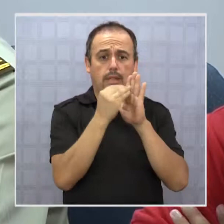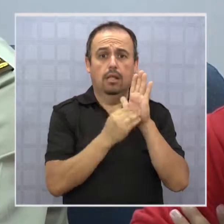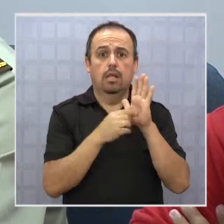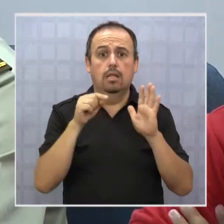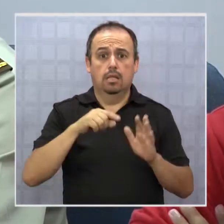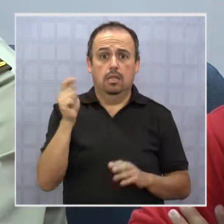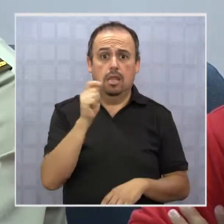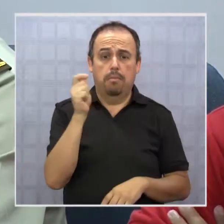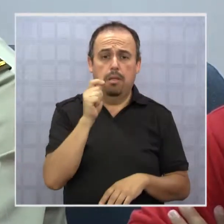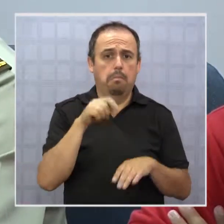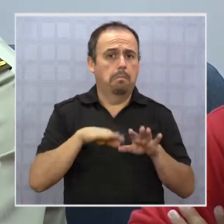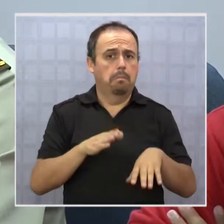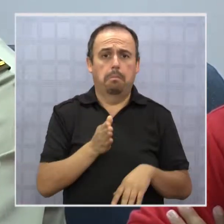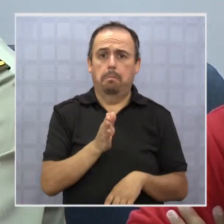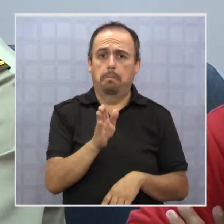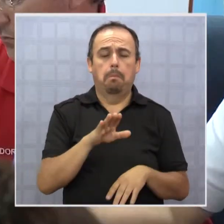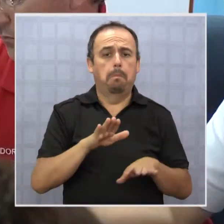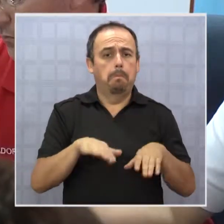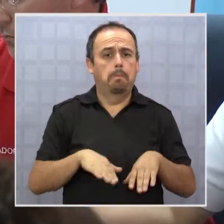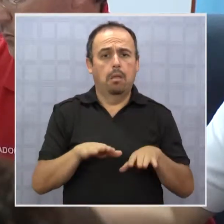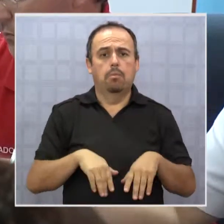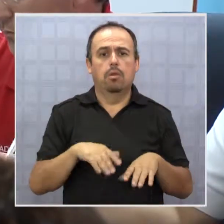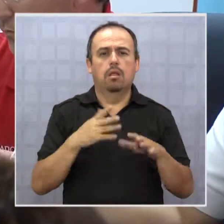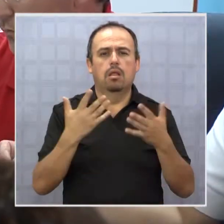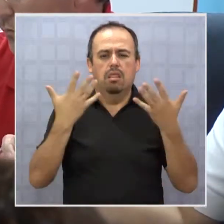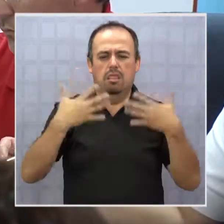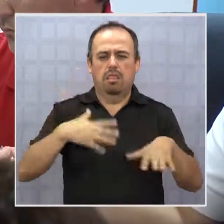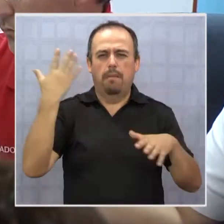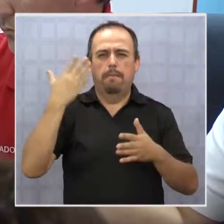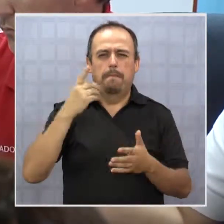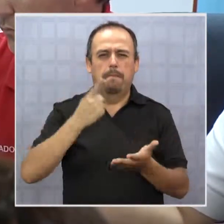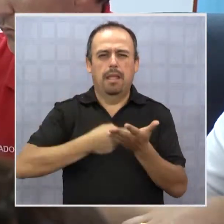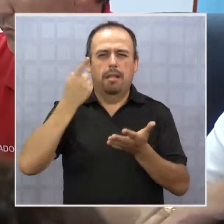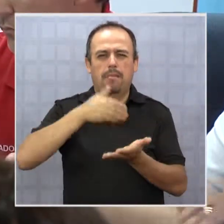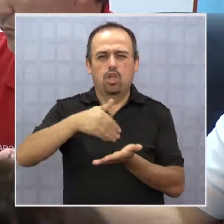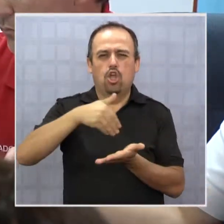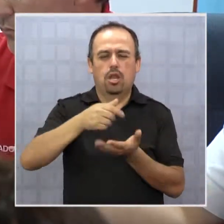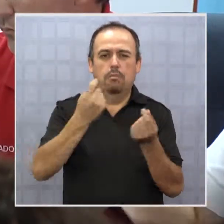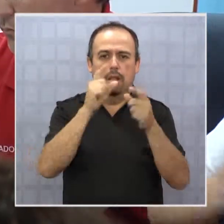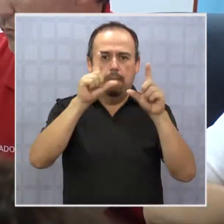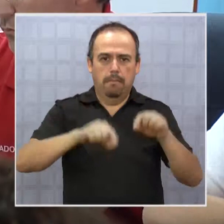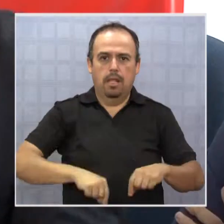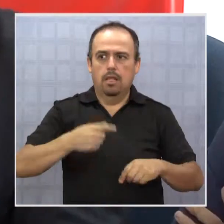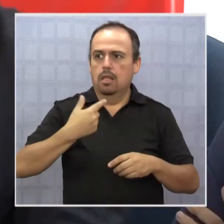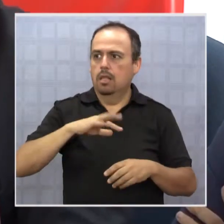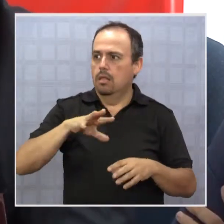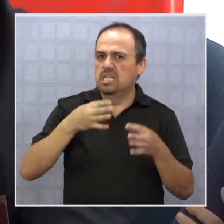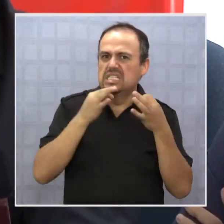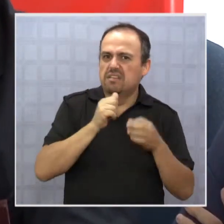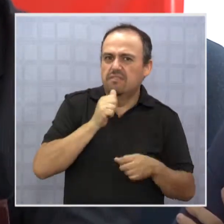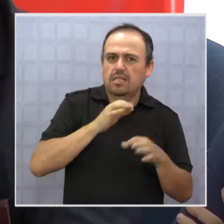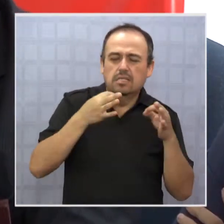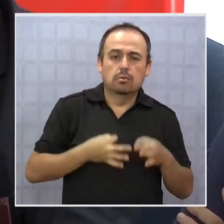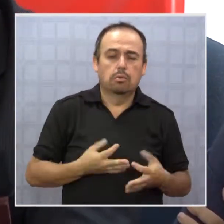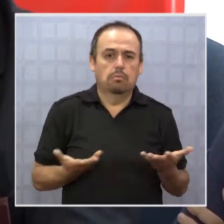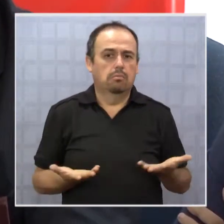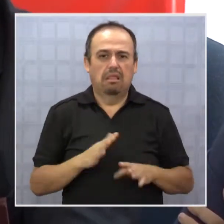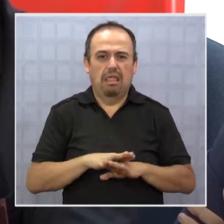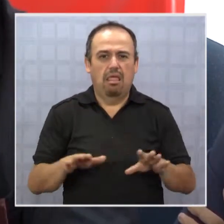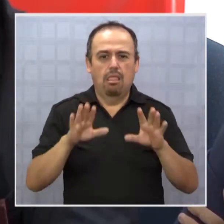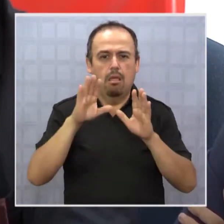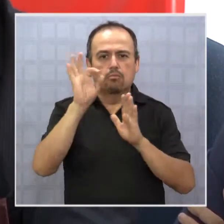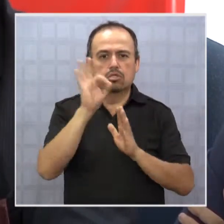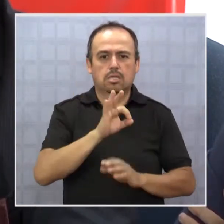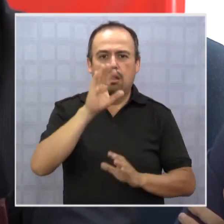sin embargo, en Tarapacá se mantienen, a pesar de los 10 mil millones de pesos invertidos, para disminuir la sensación de inseguridad que